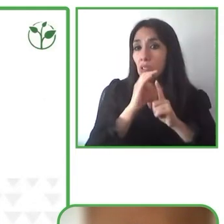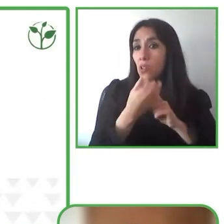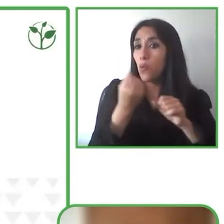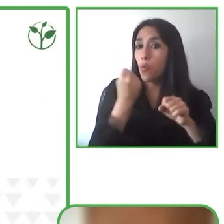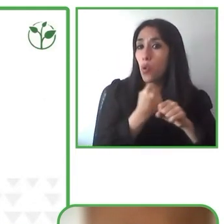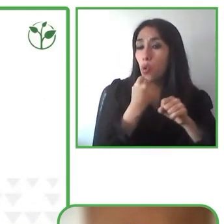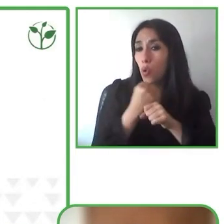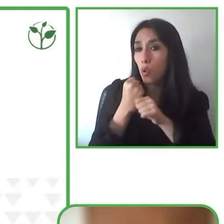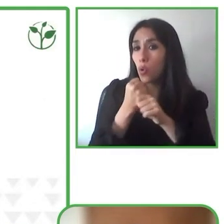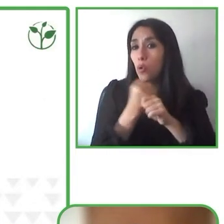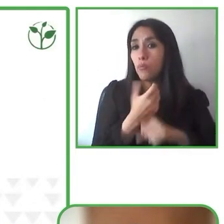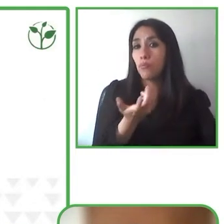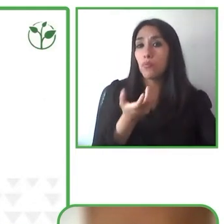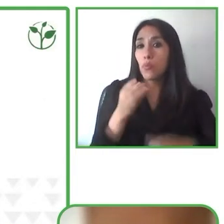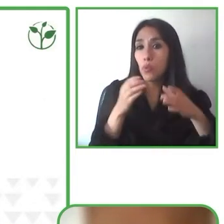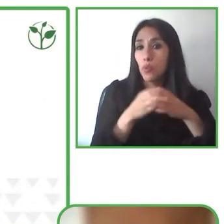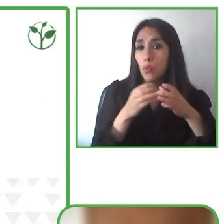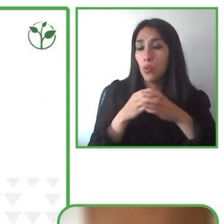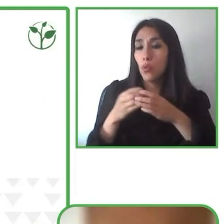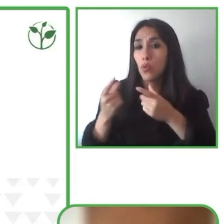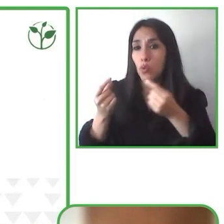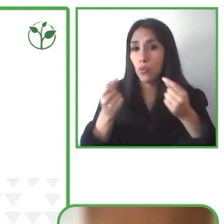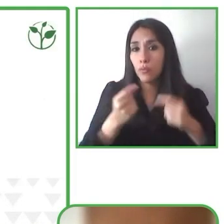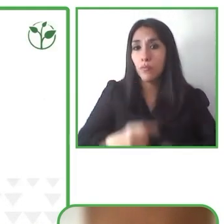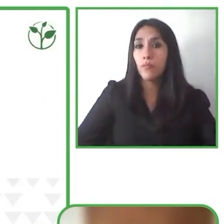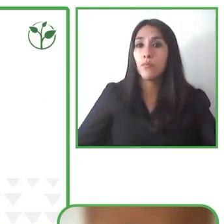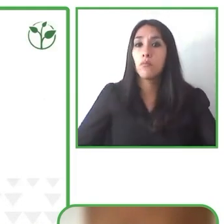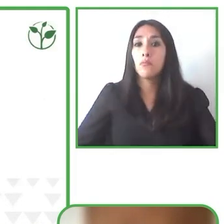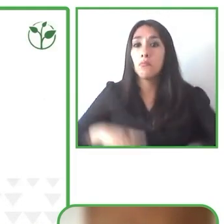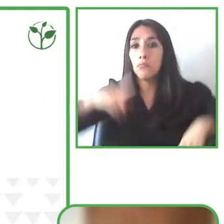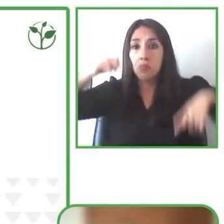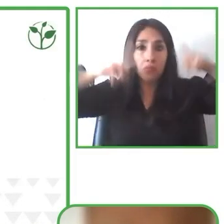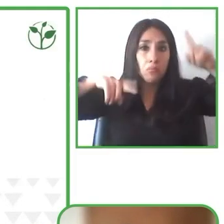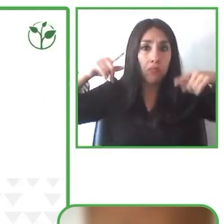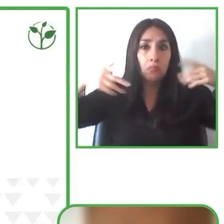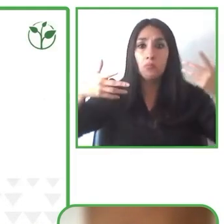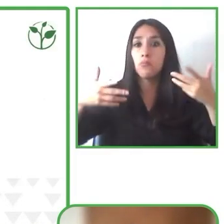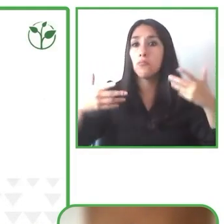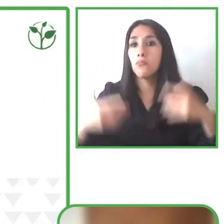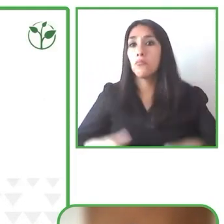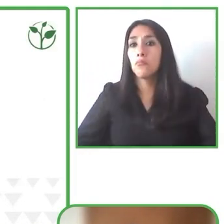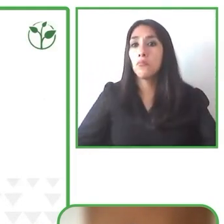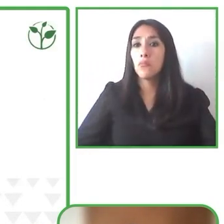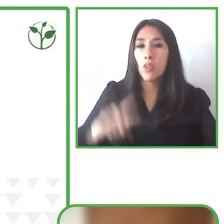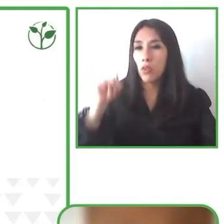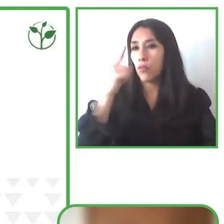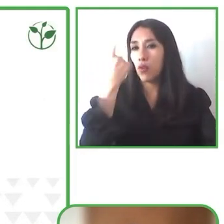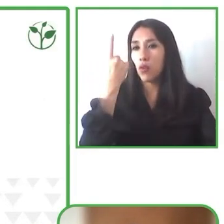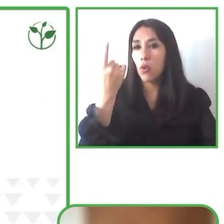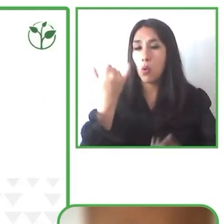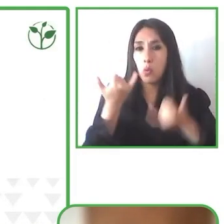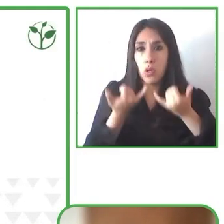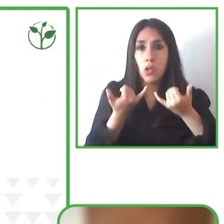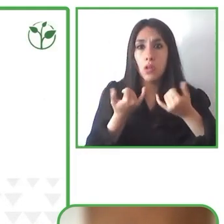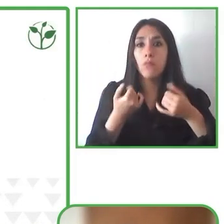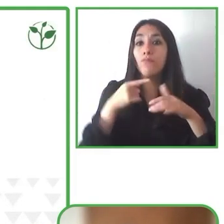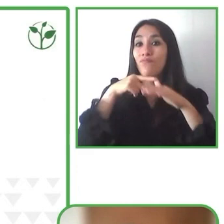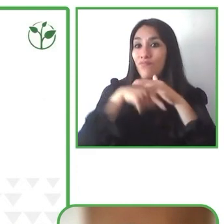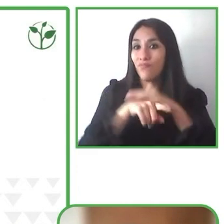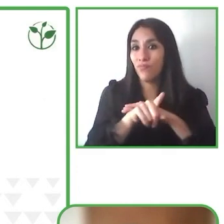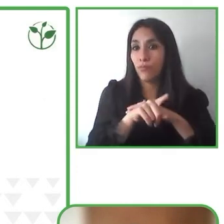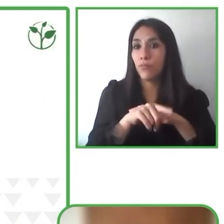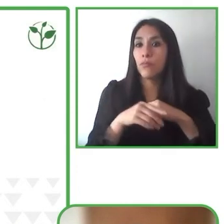algunos ejemplos de esto en primer lugar hoy en día el acceso a nuestro centro cultural está